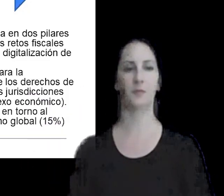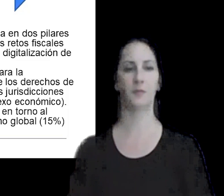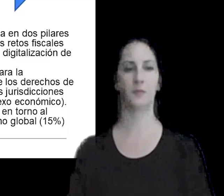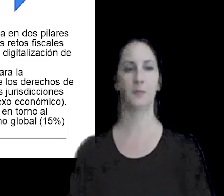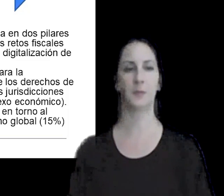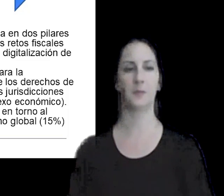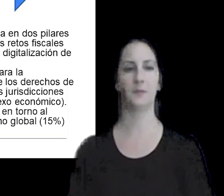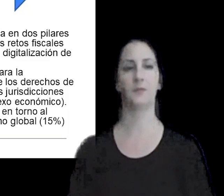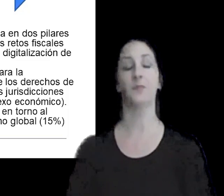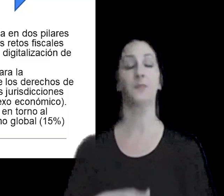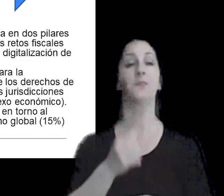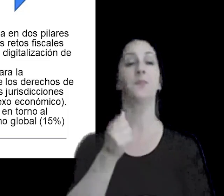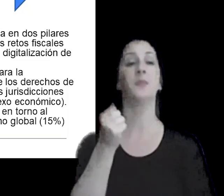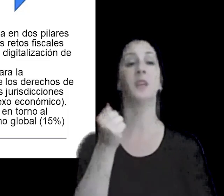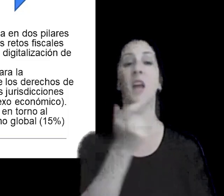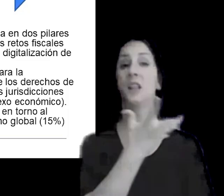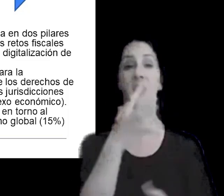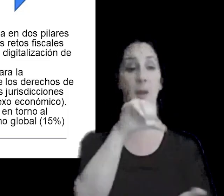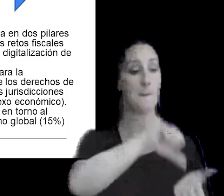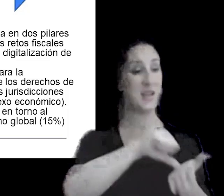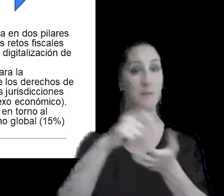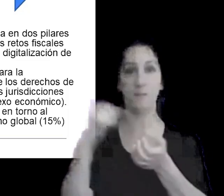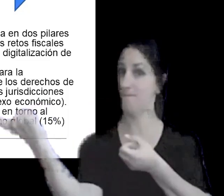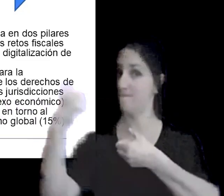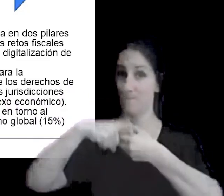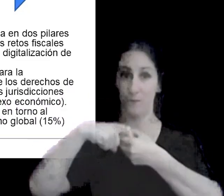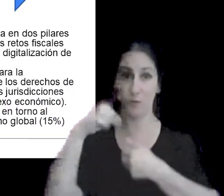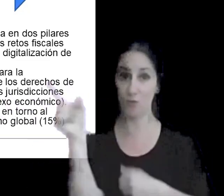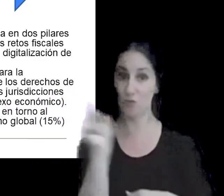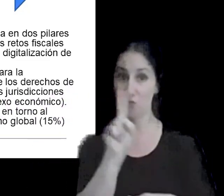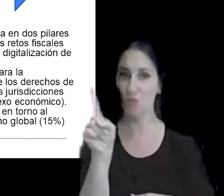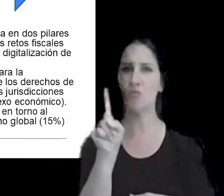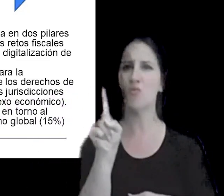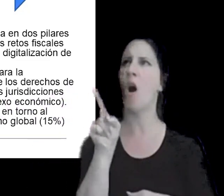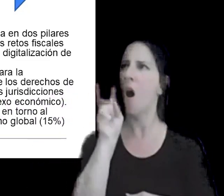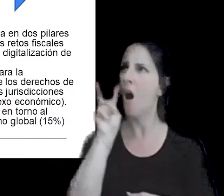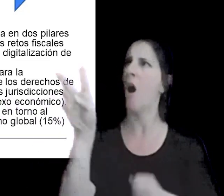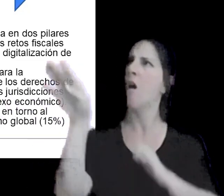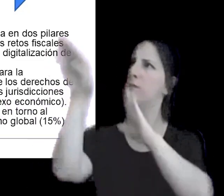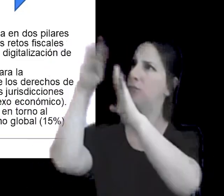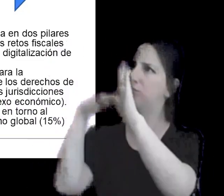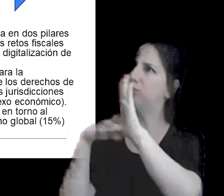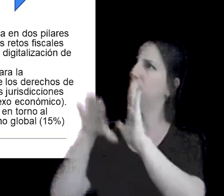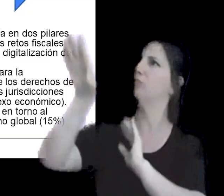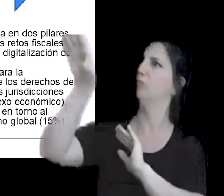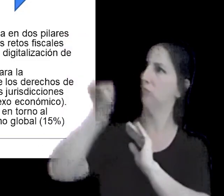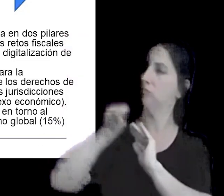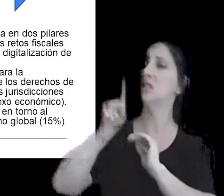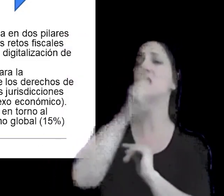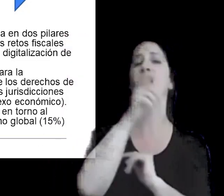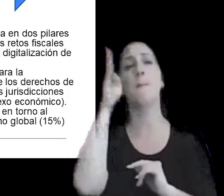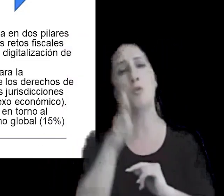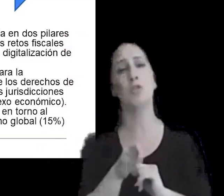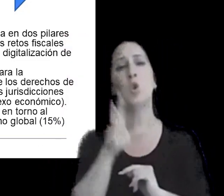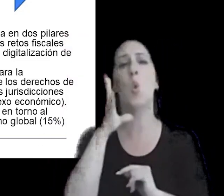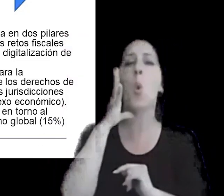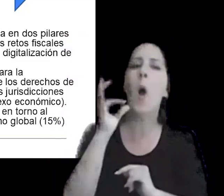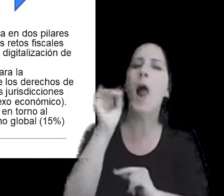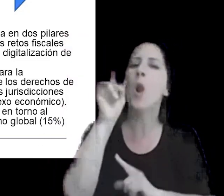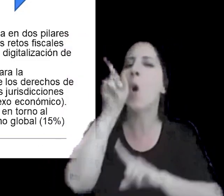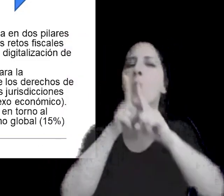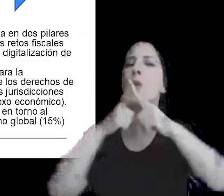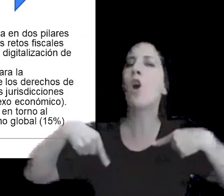cantidad significativa de países no miembros que las han adoptado ya sea total o parcialmente o con algunos matices